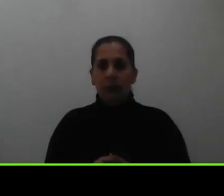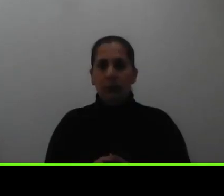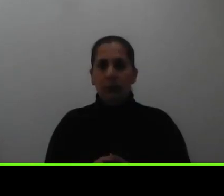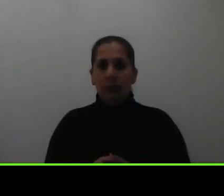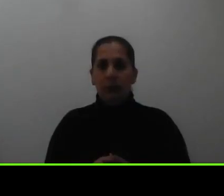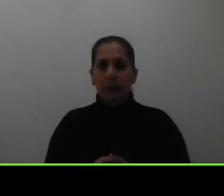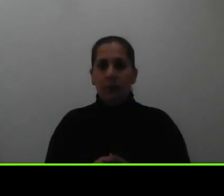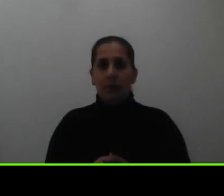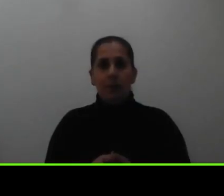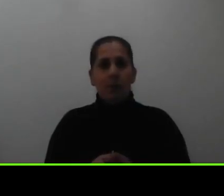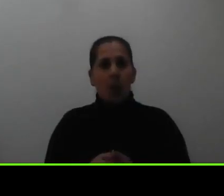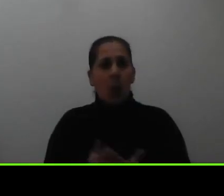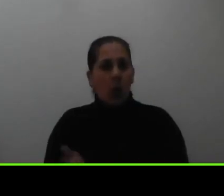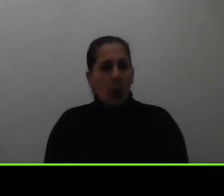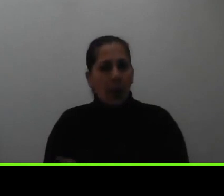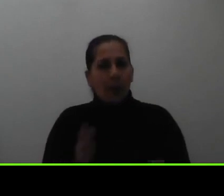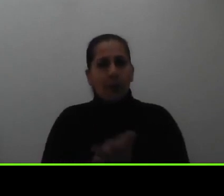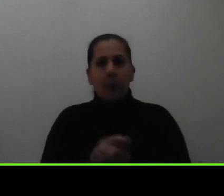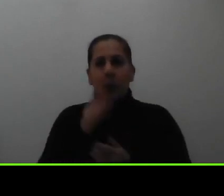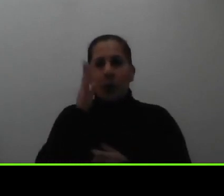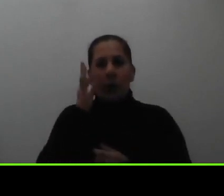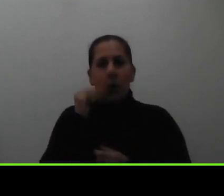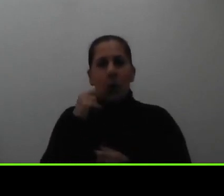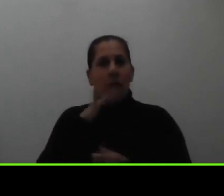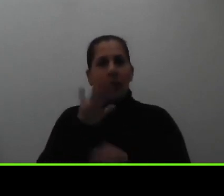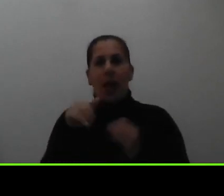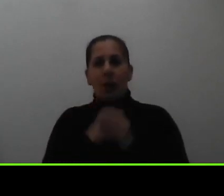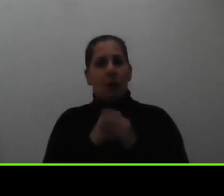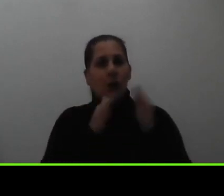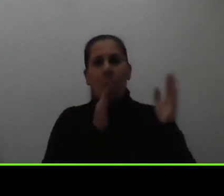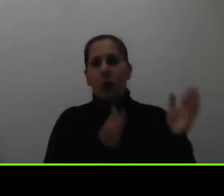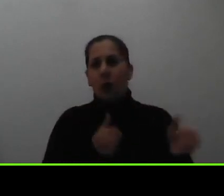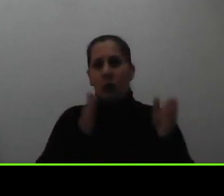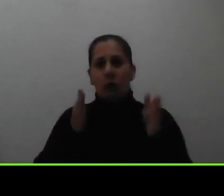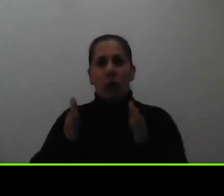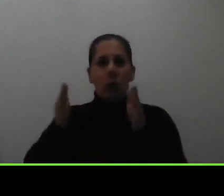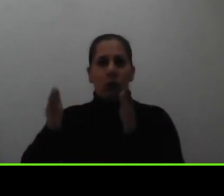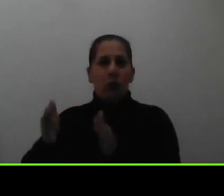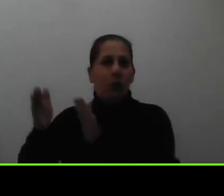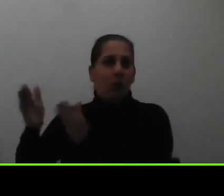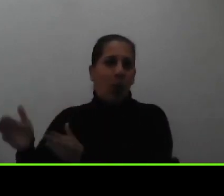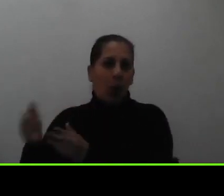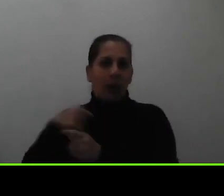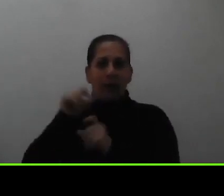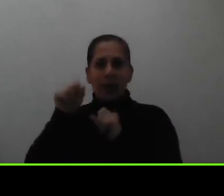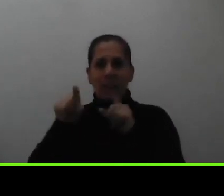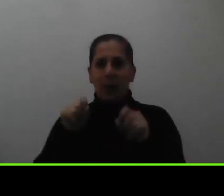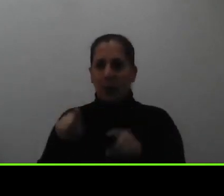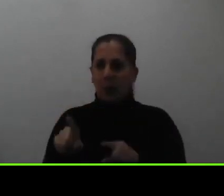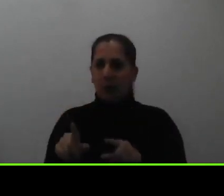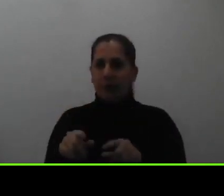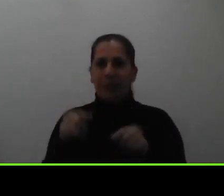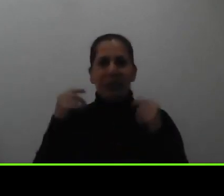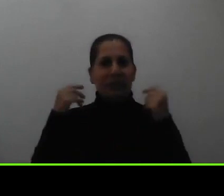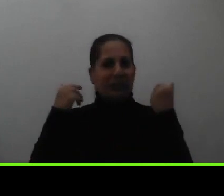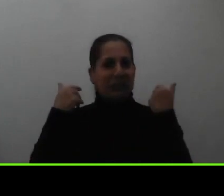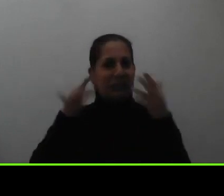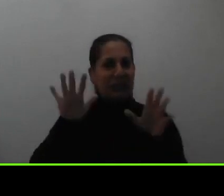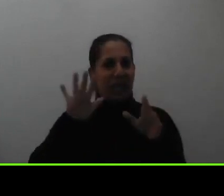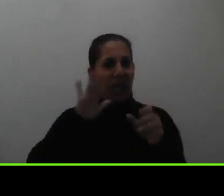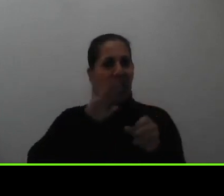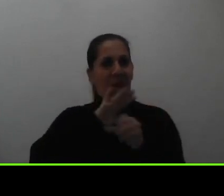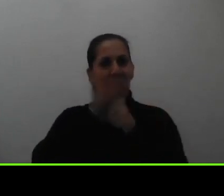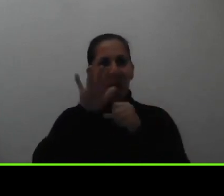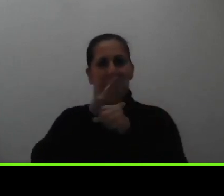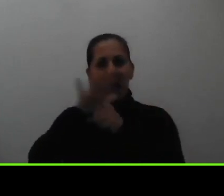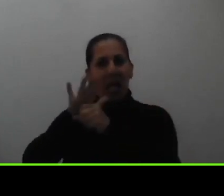bueno yo creo que con estos bloques de preguntas que hemos tenido ya hemos abordado por lo menos